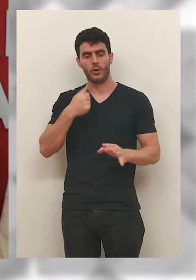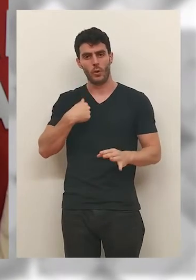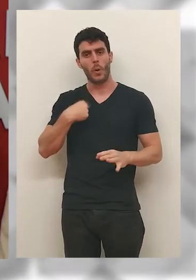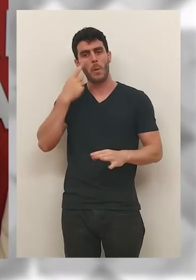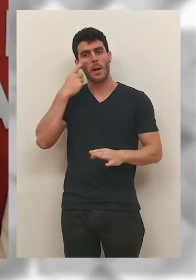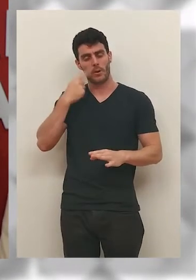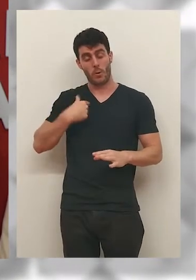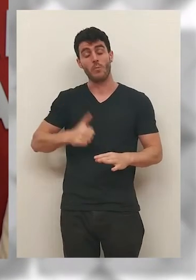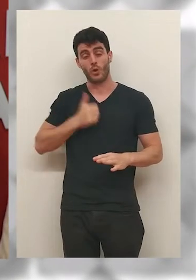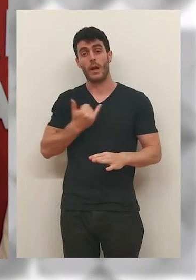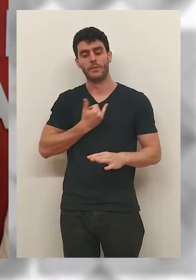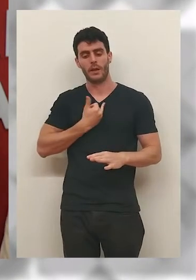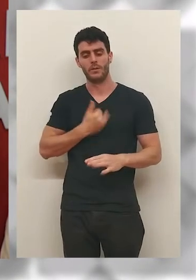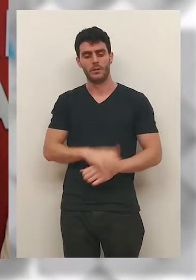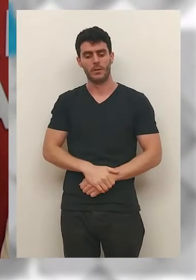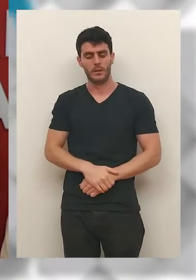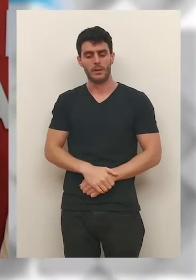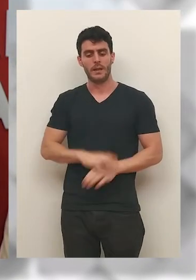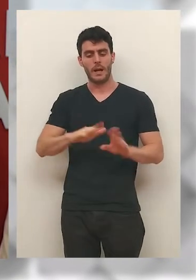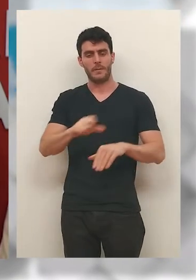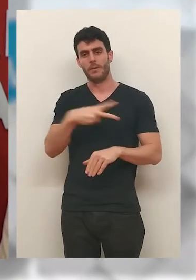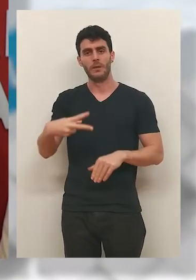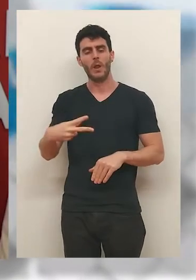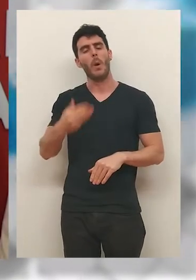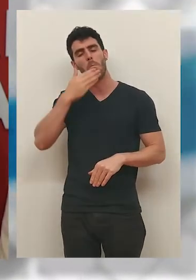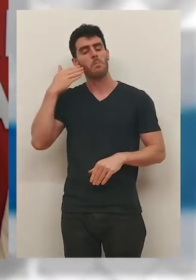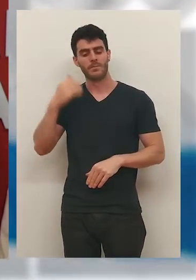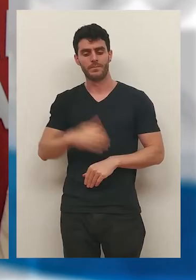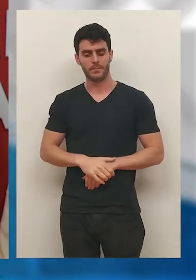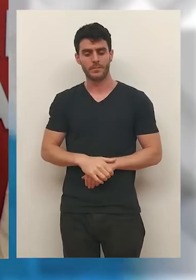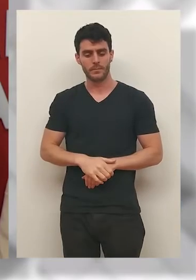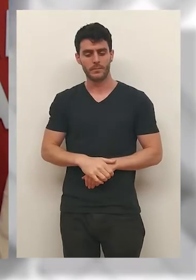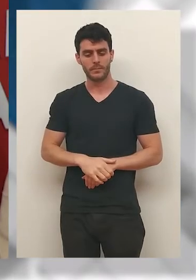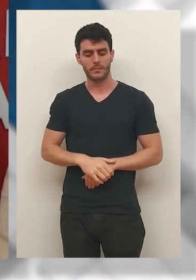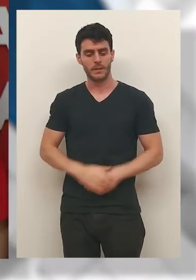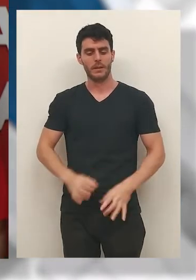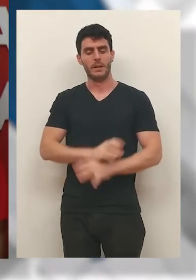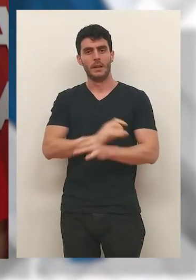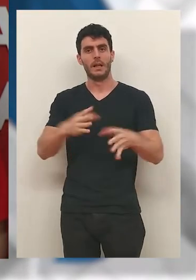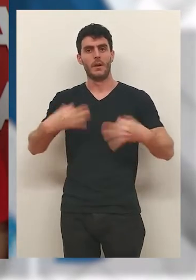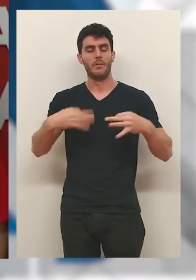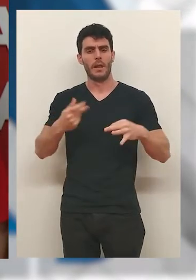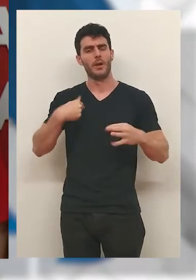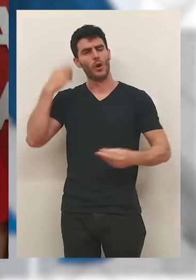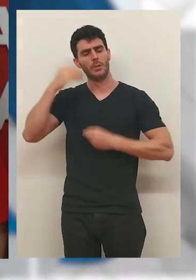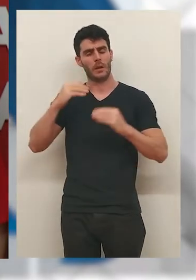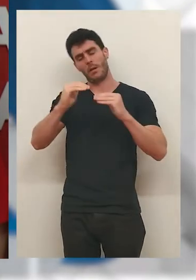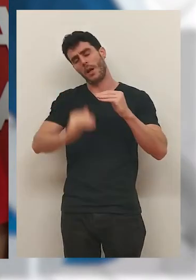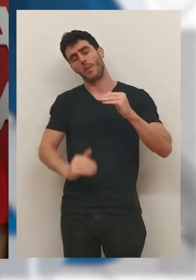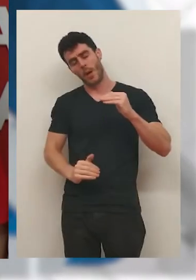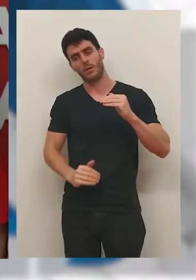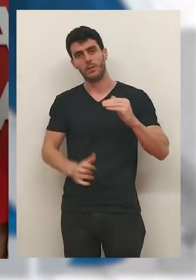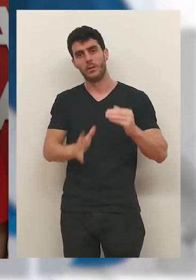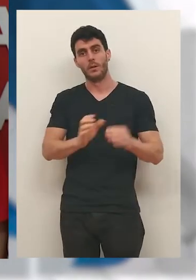me veía con opciones de podio y salió un tiro decente y al final lo conseguí. Iba, la verdad que con